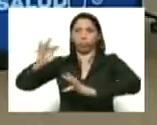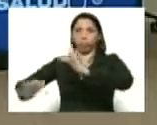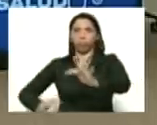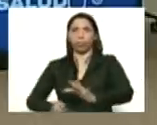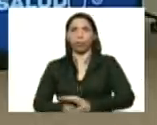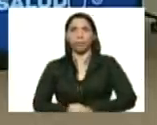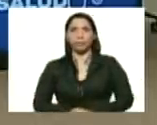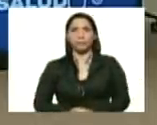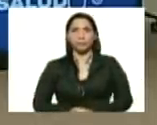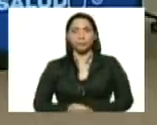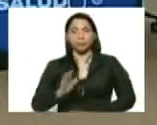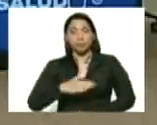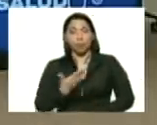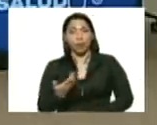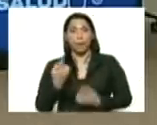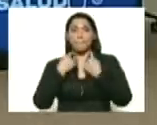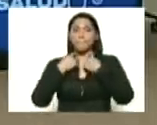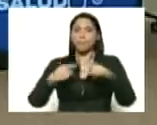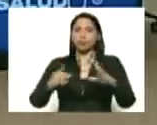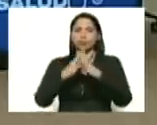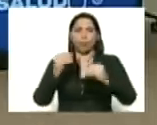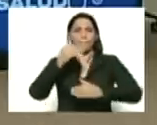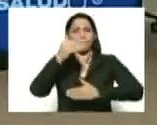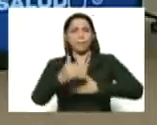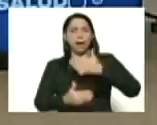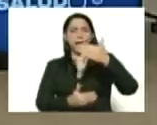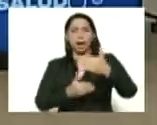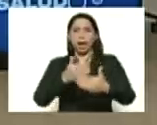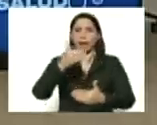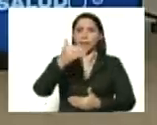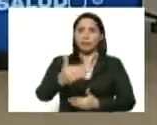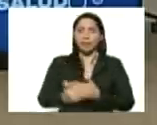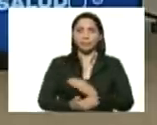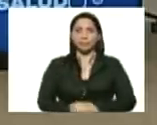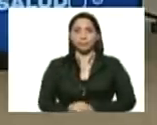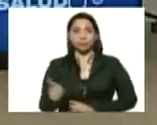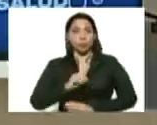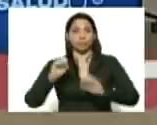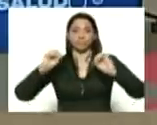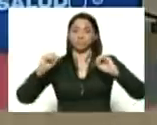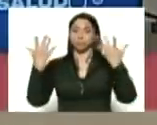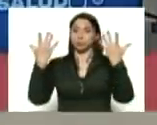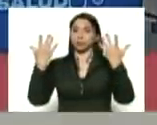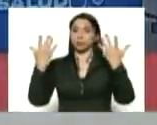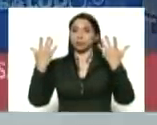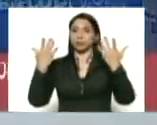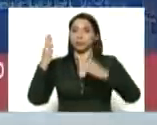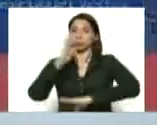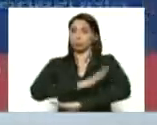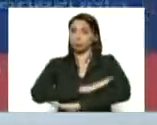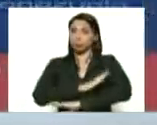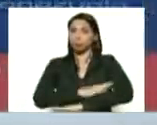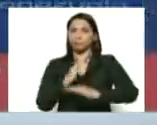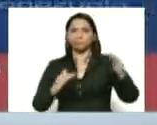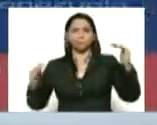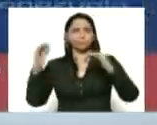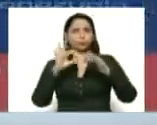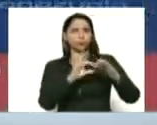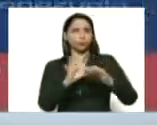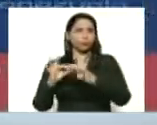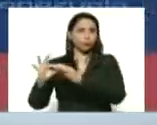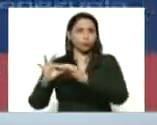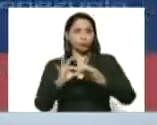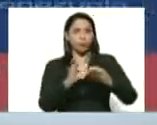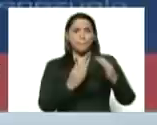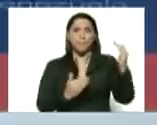Y se podría perder todo el avance. Si no logramos con disciplina máxima, unión máxima,